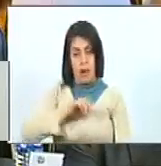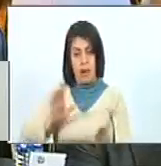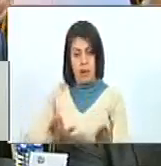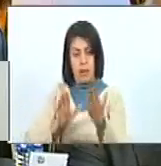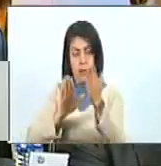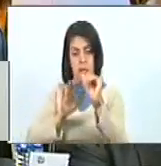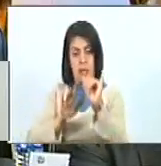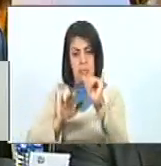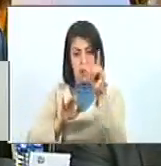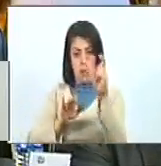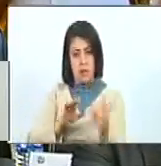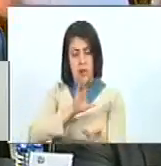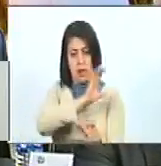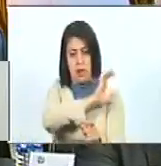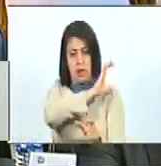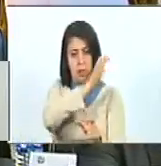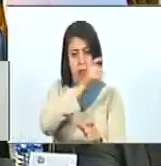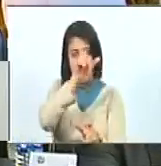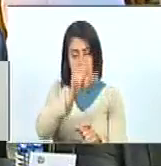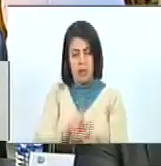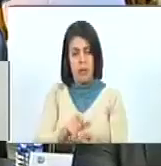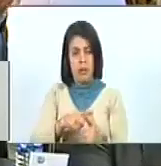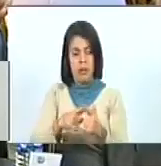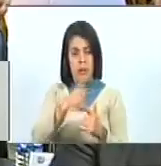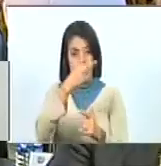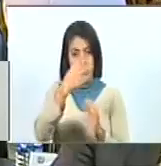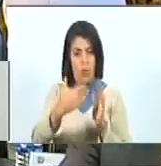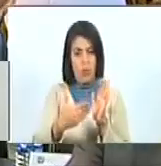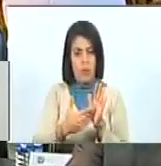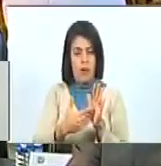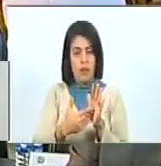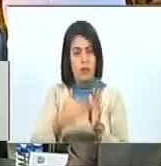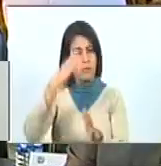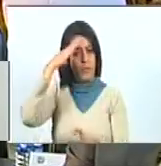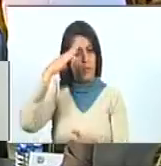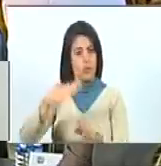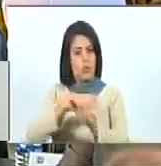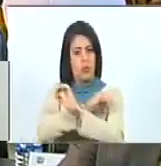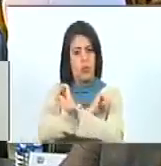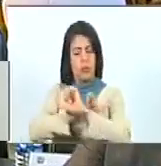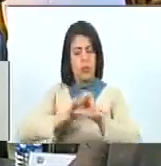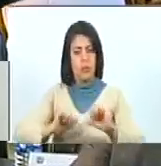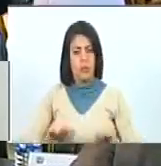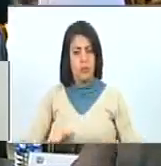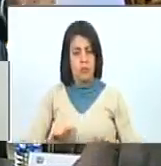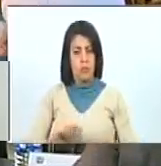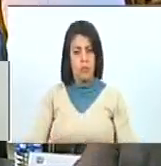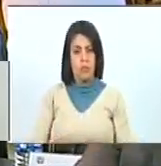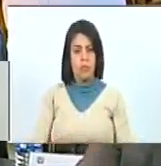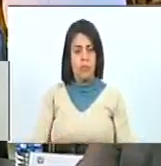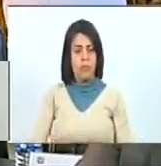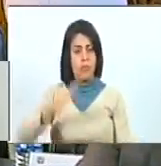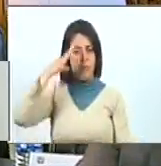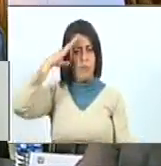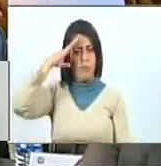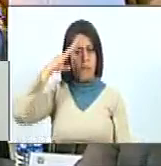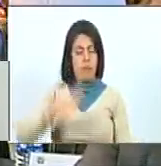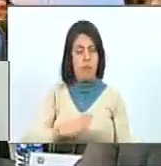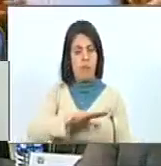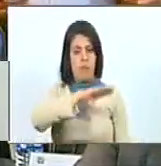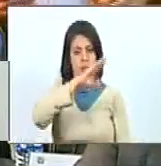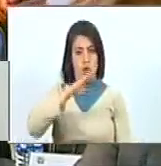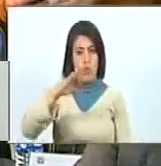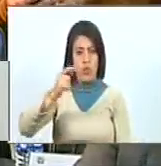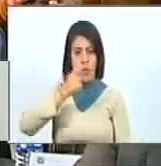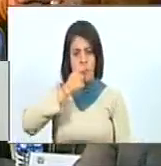el propio Capitán General Domingo Monteverde. Más de 2.000 soldados, los ejércitos de Monteverde, bien